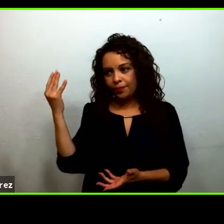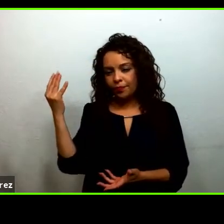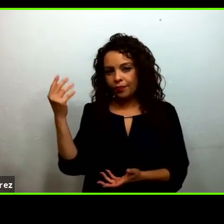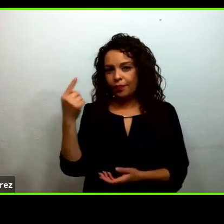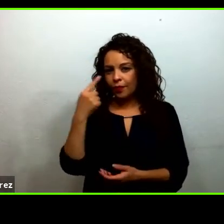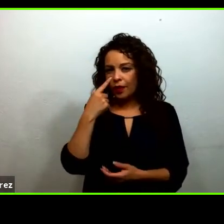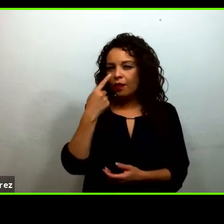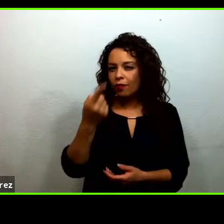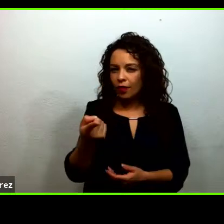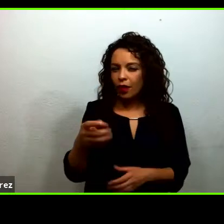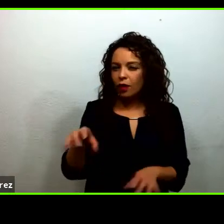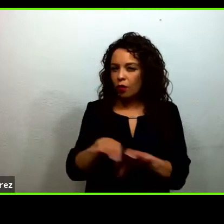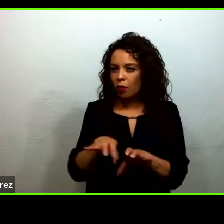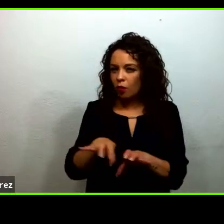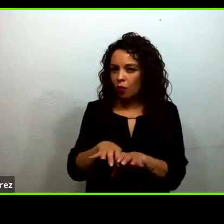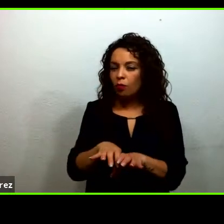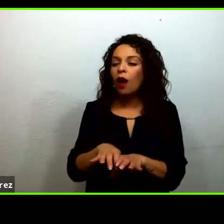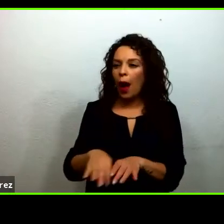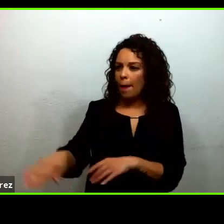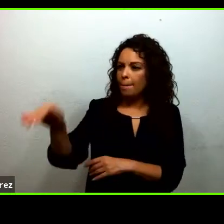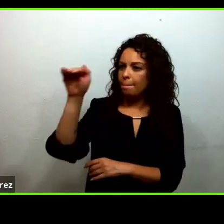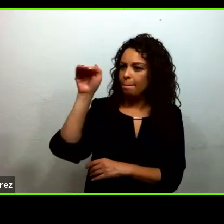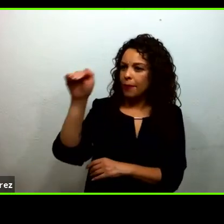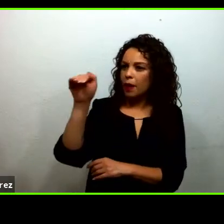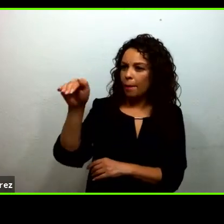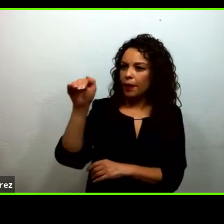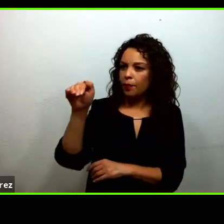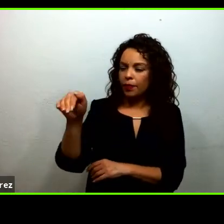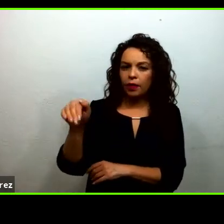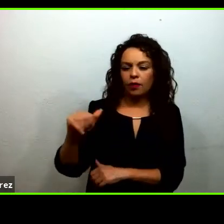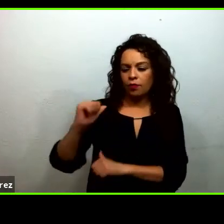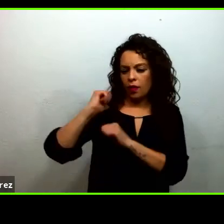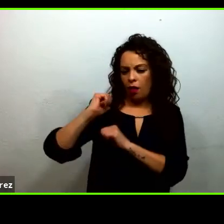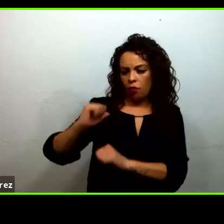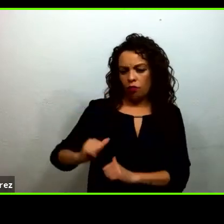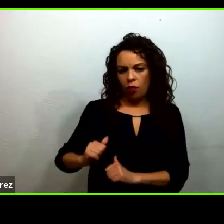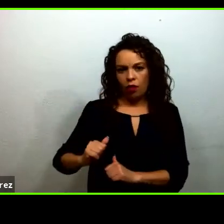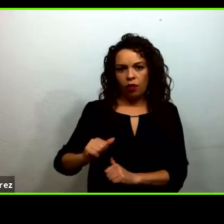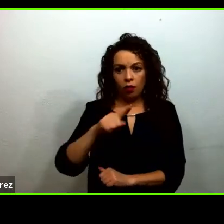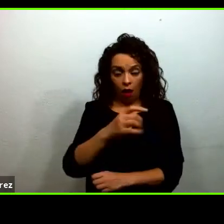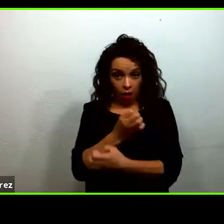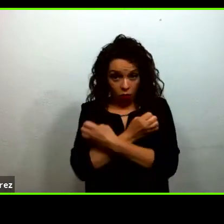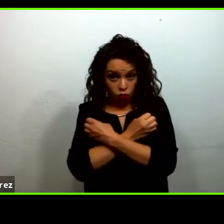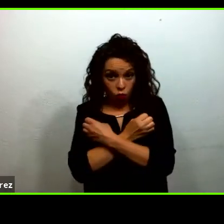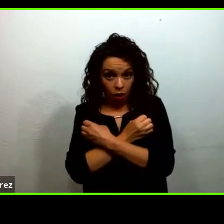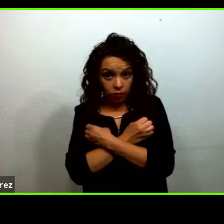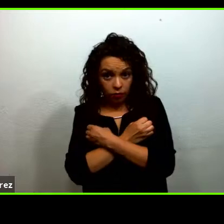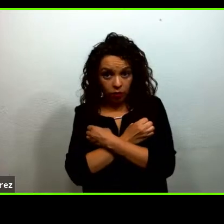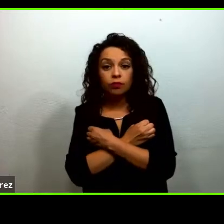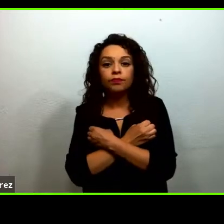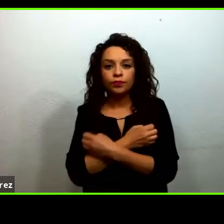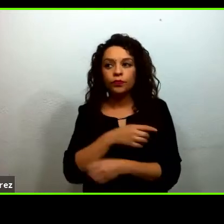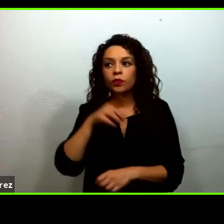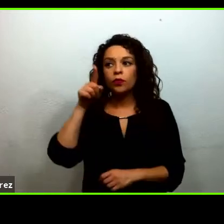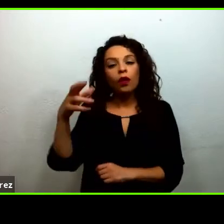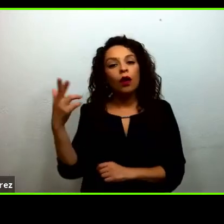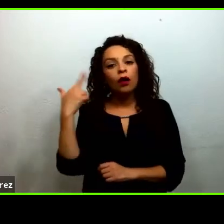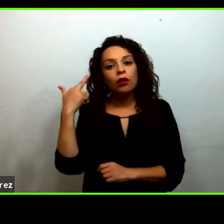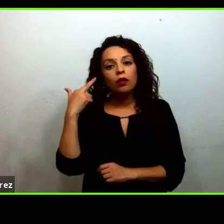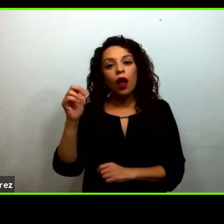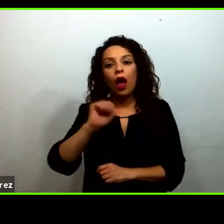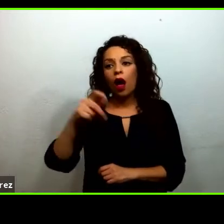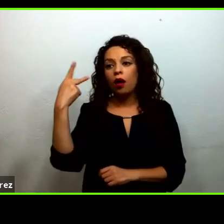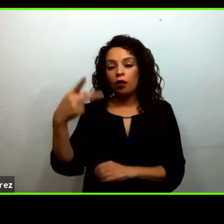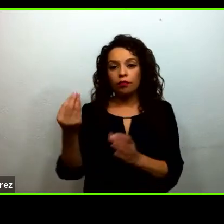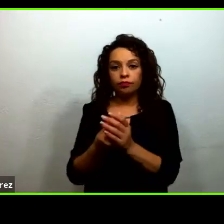nos acercamos a través de nuestras autoridades educativas a la radio gubernamental se